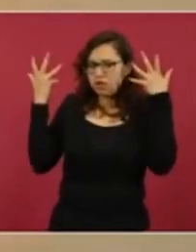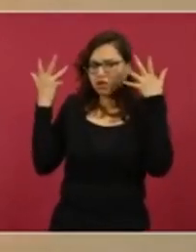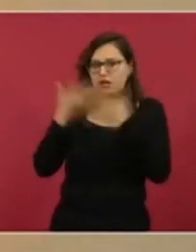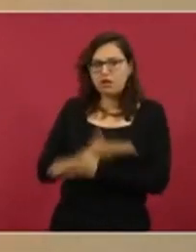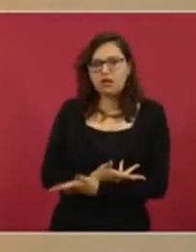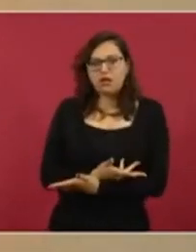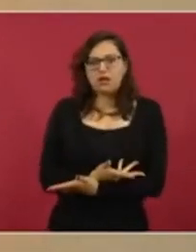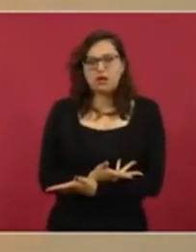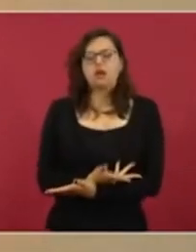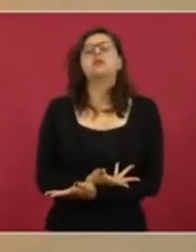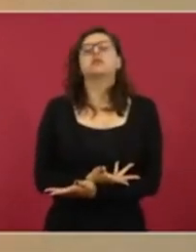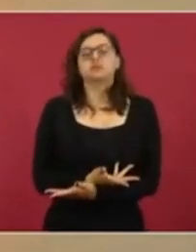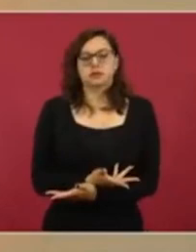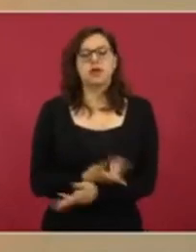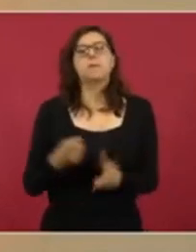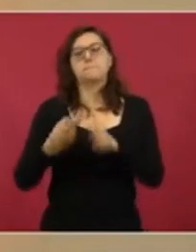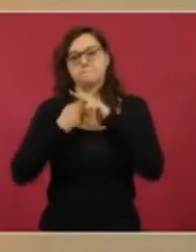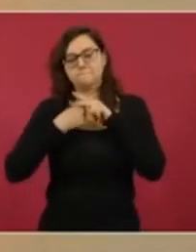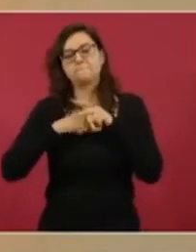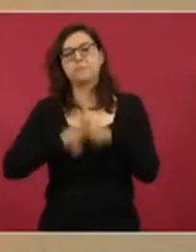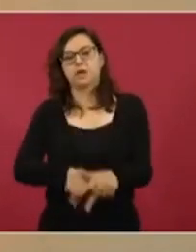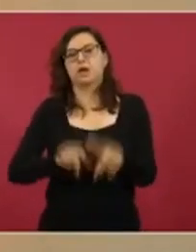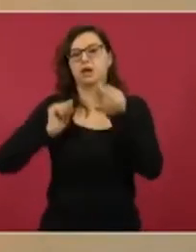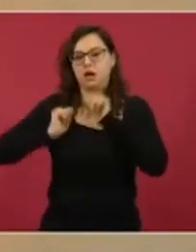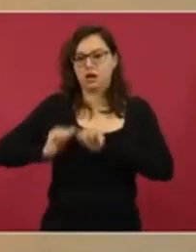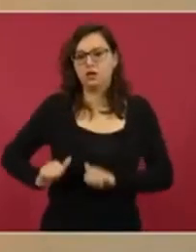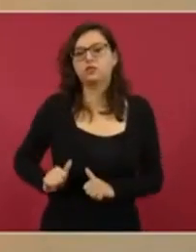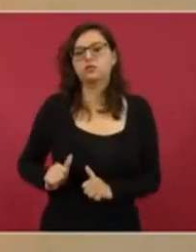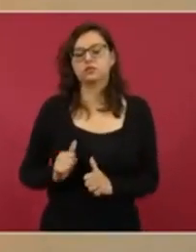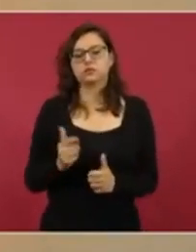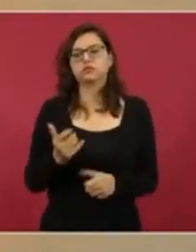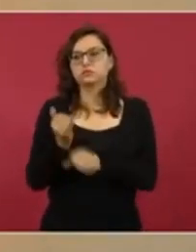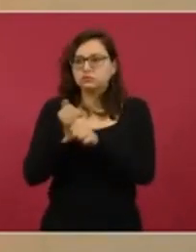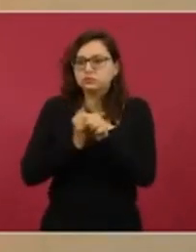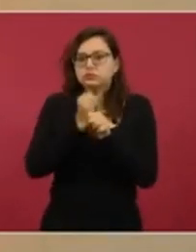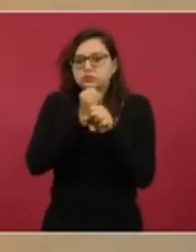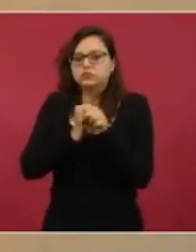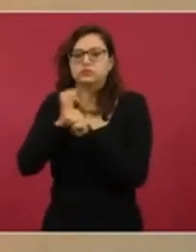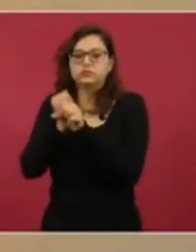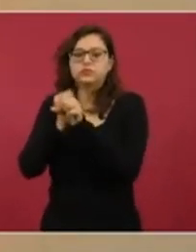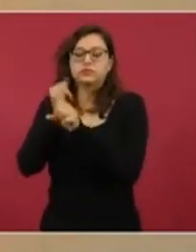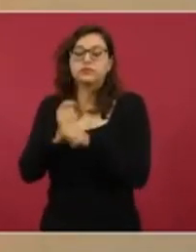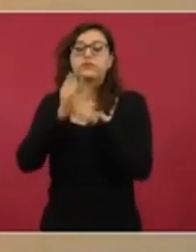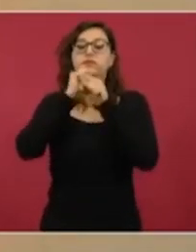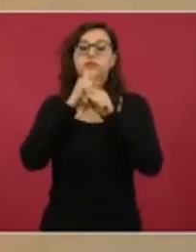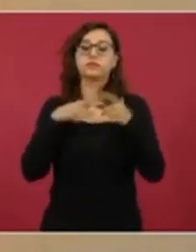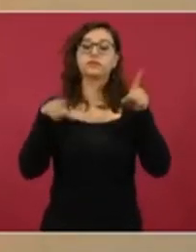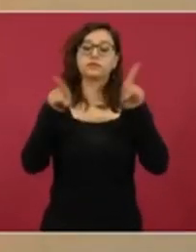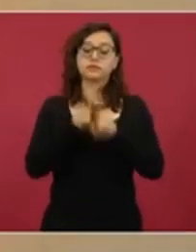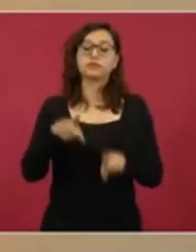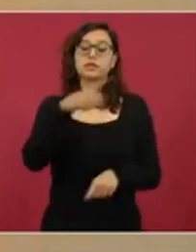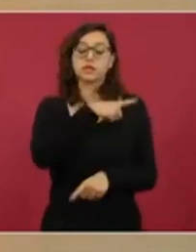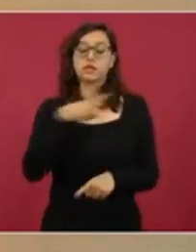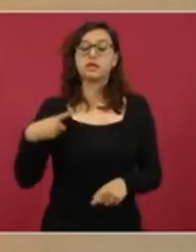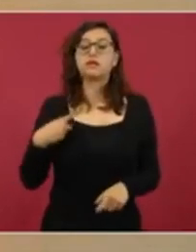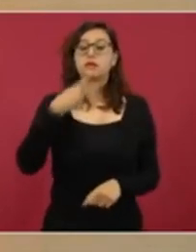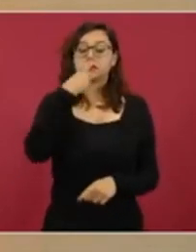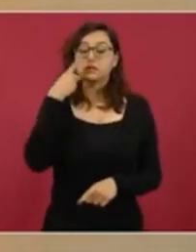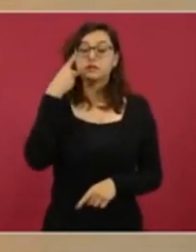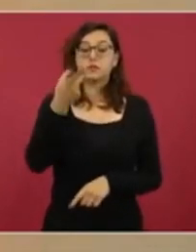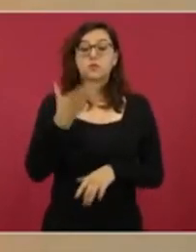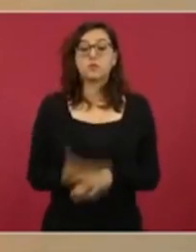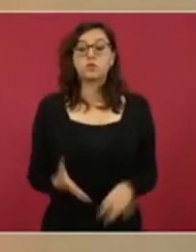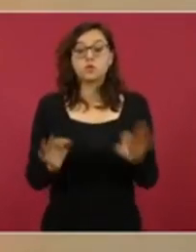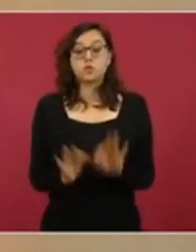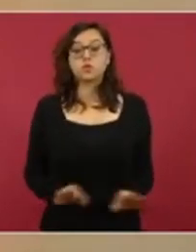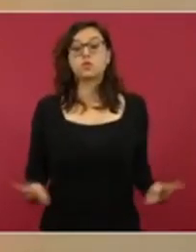y empiezan a recabar las evidencias. También es importante señalar que llama la atención y es parte de